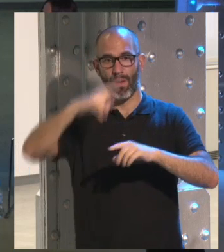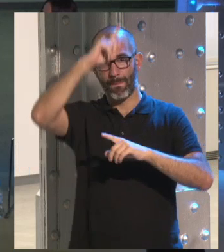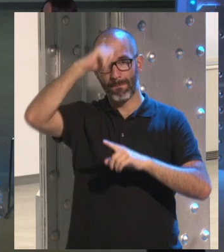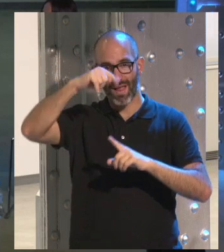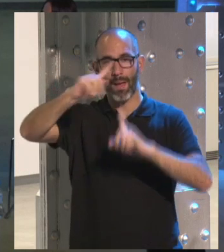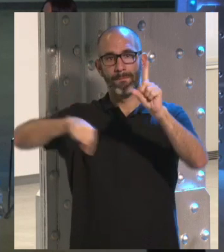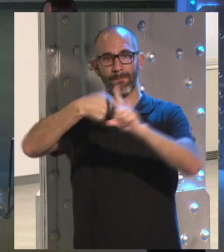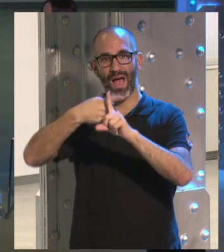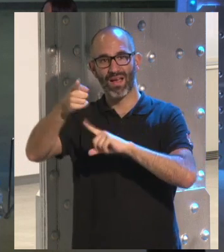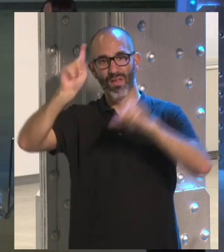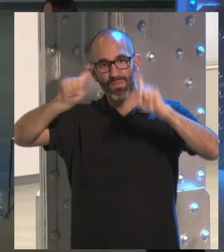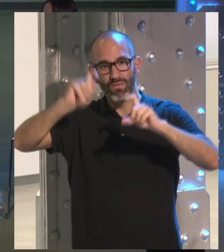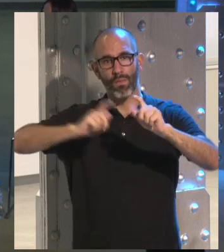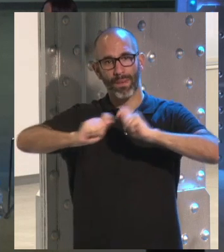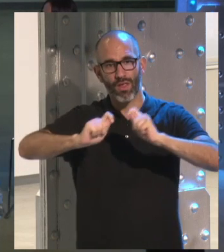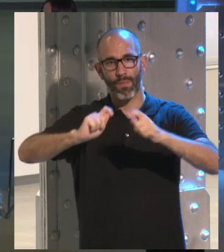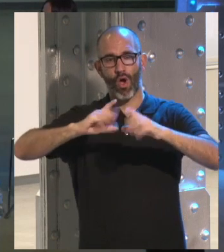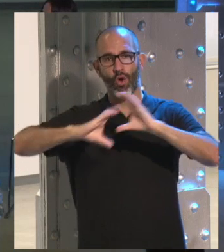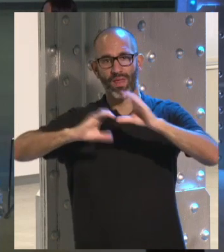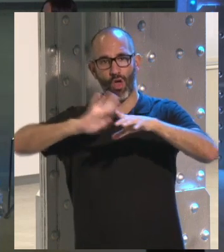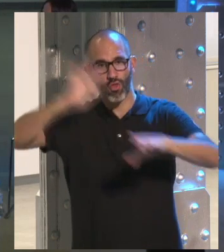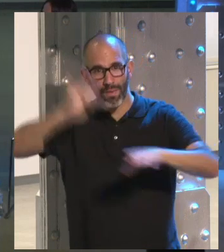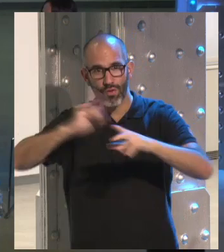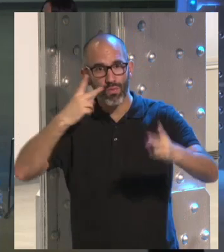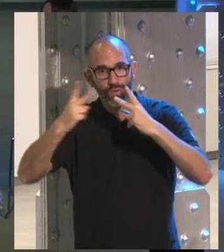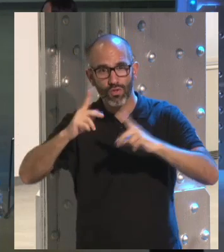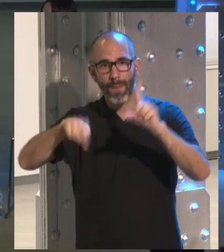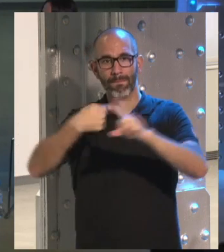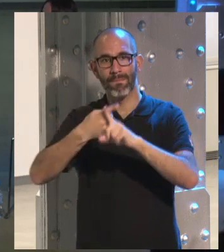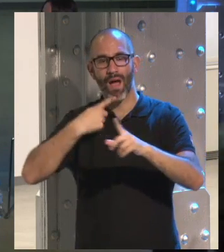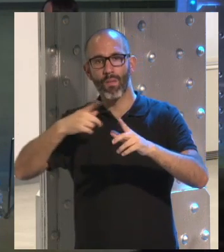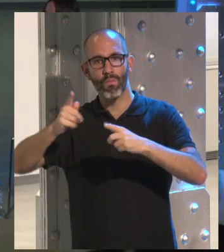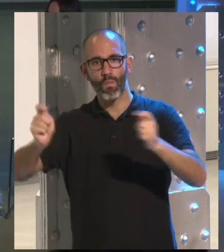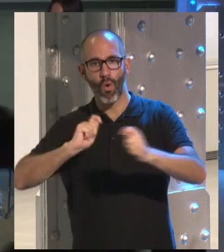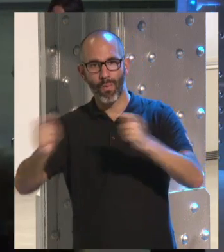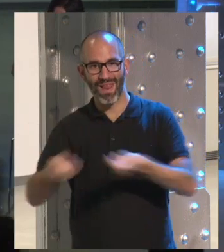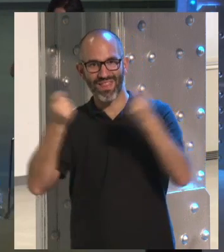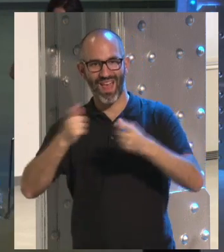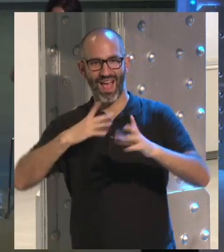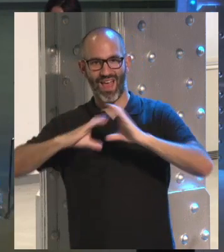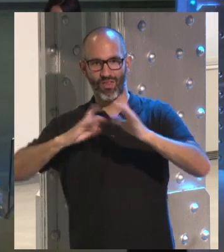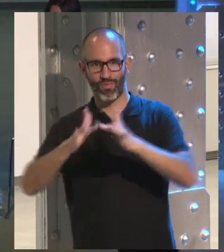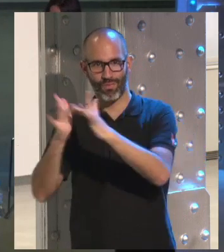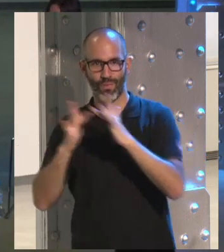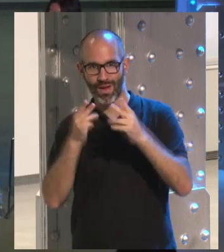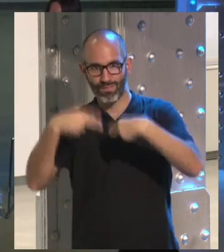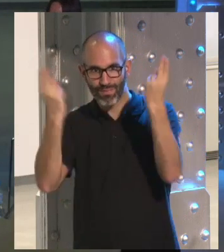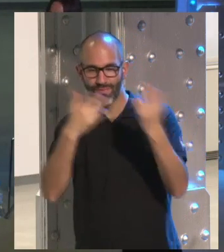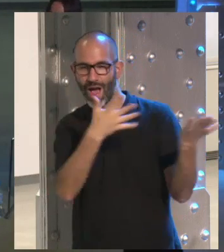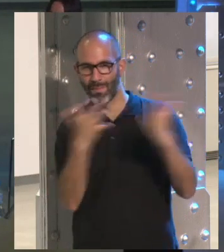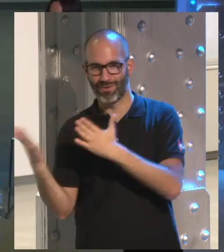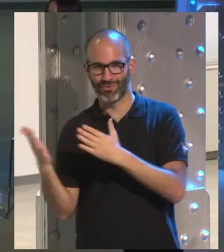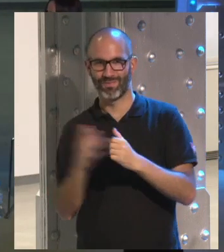en las distintas áreas de periodismo, comunicación audiovisual y publicidad y relaciones públicas. Y la tenemos aquí. Un aplauso para ella, por favor. Muchas gracias.